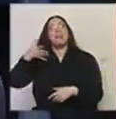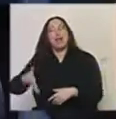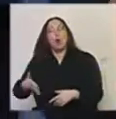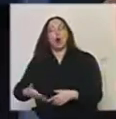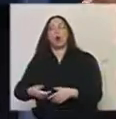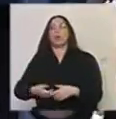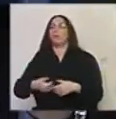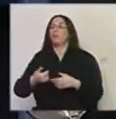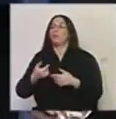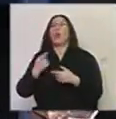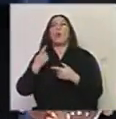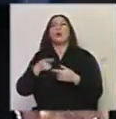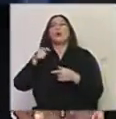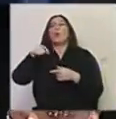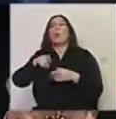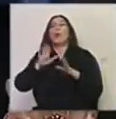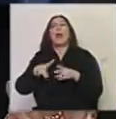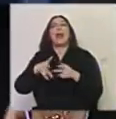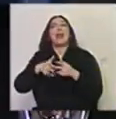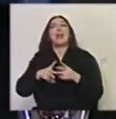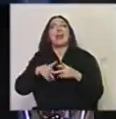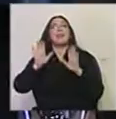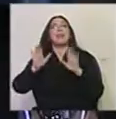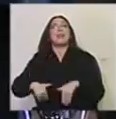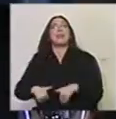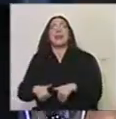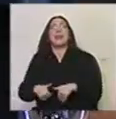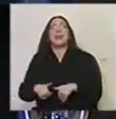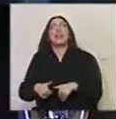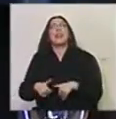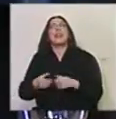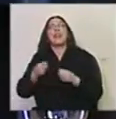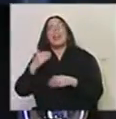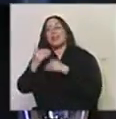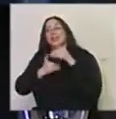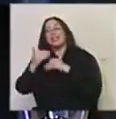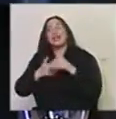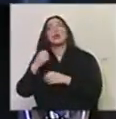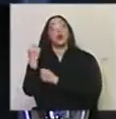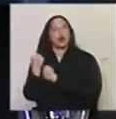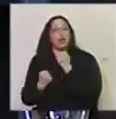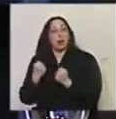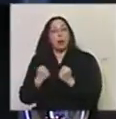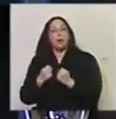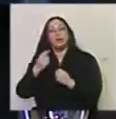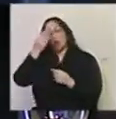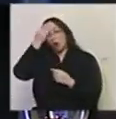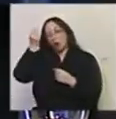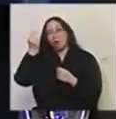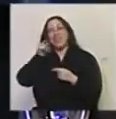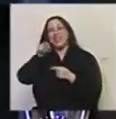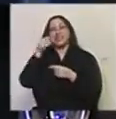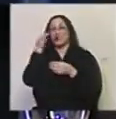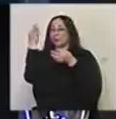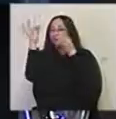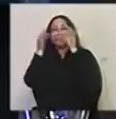una fuente también de desarrollo económico. Se olvidan esos aspectos y